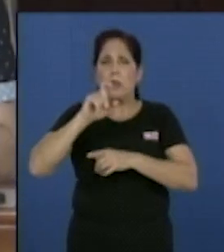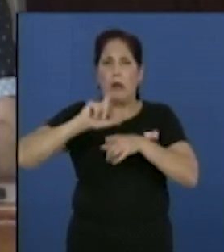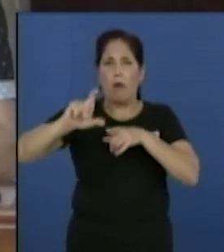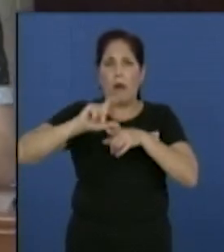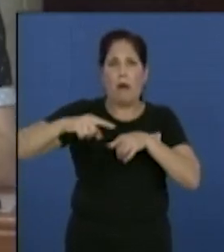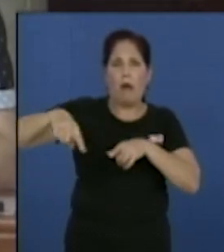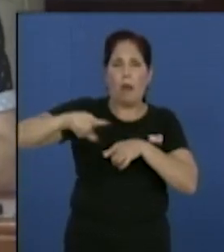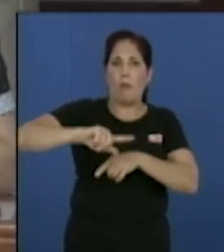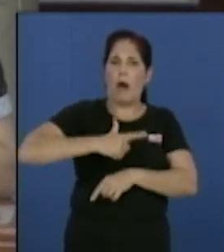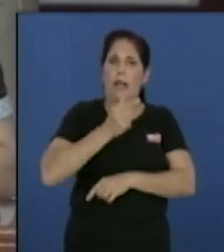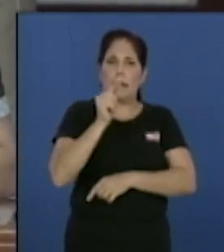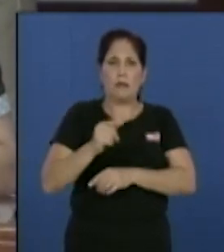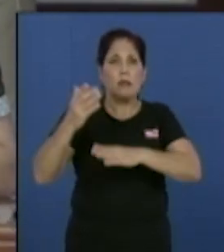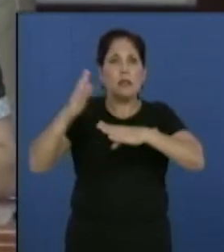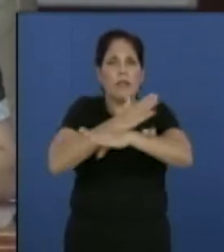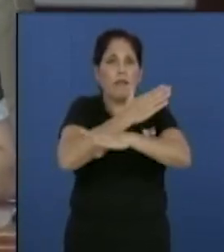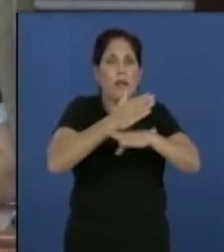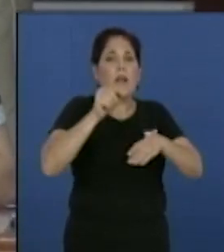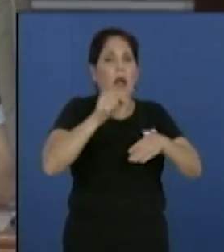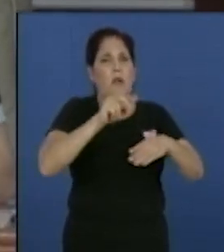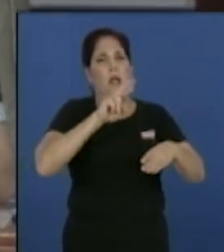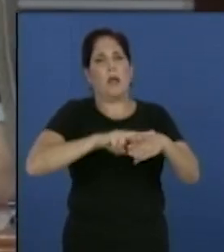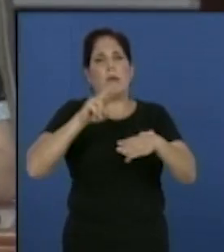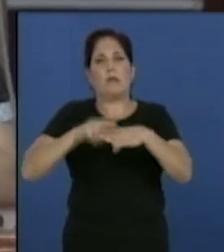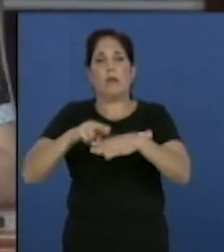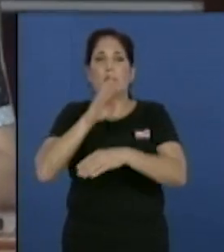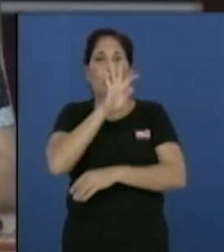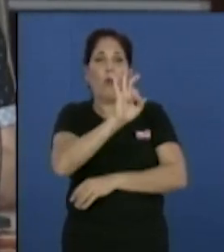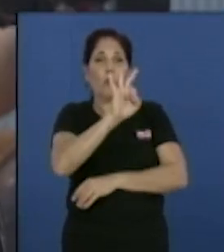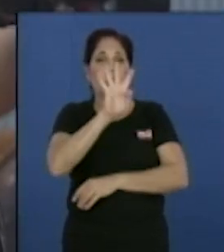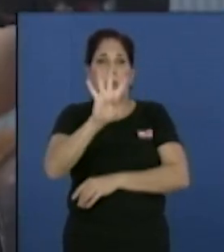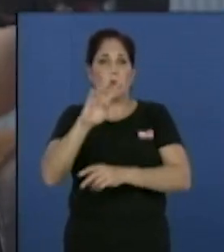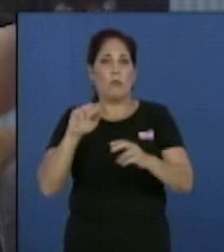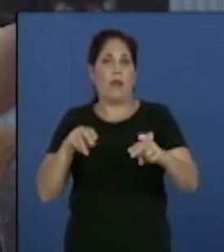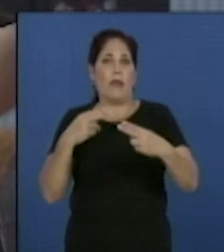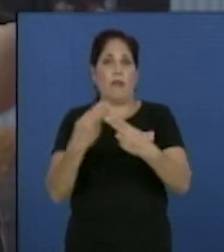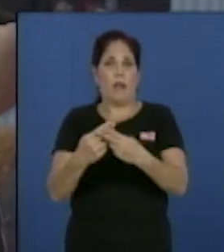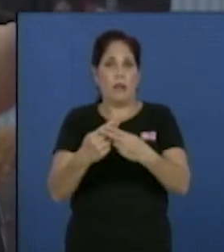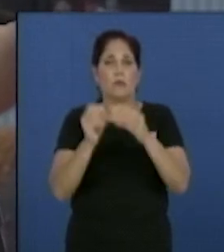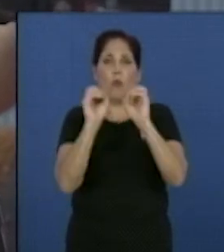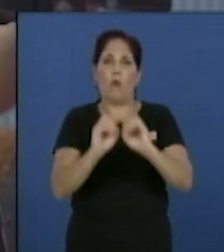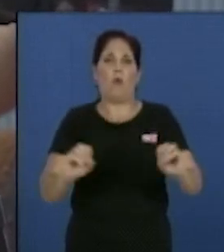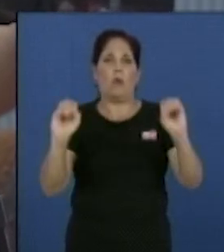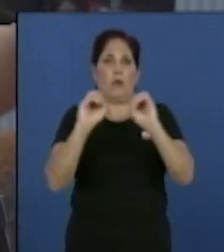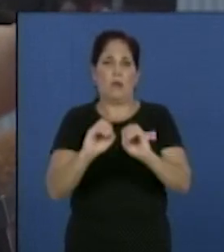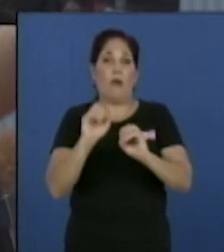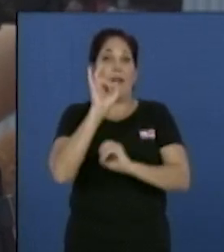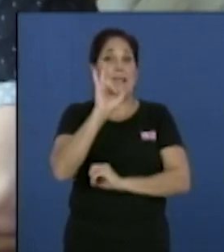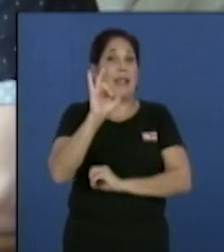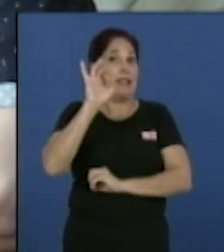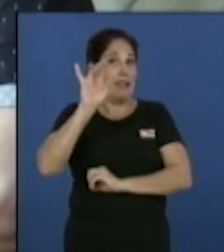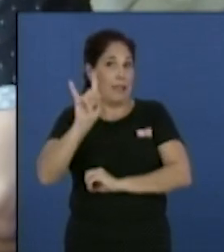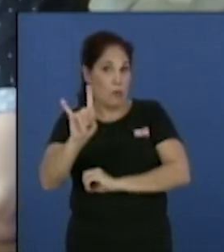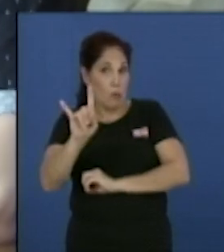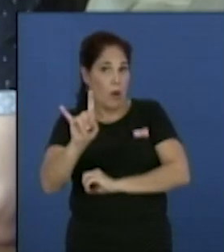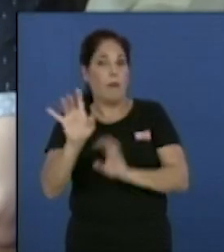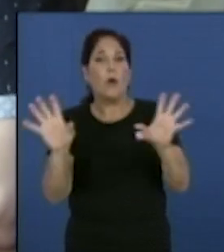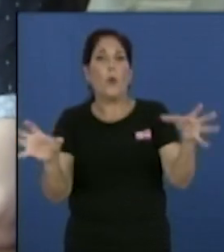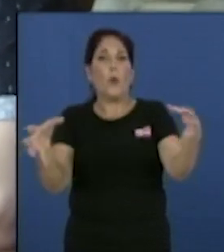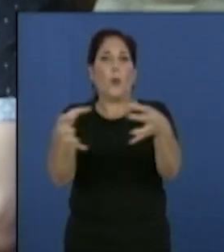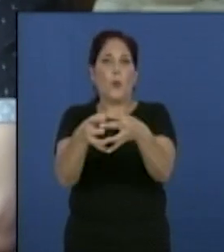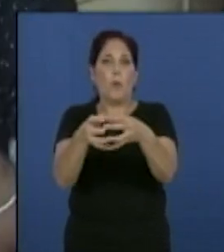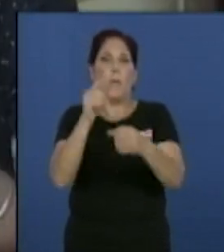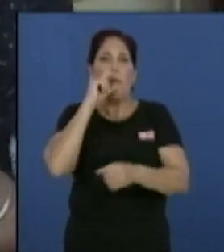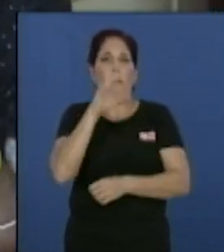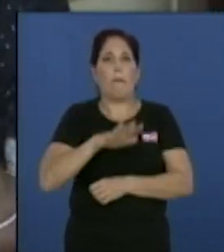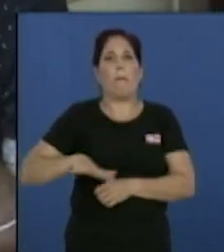manifestación artística estará representada. 84 eventos fueron organizados, 79 se concentrarán